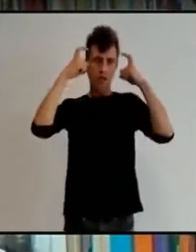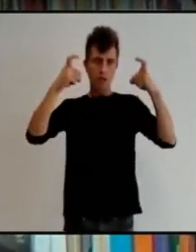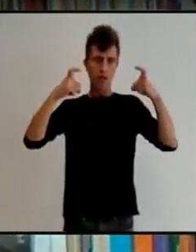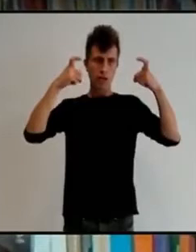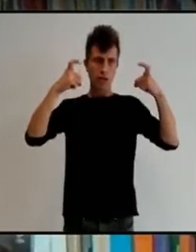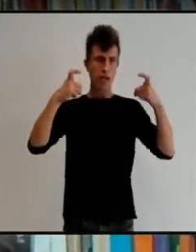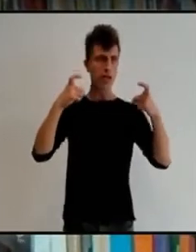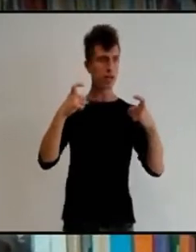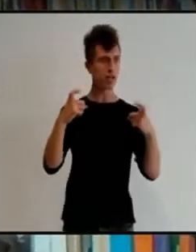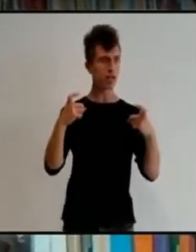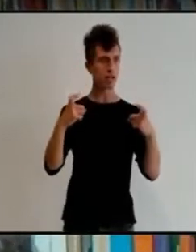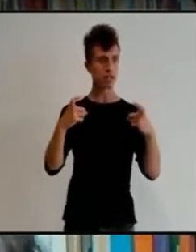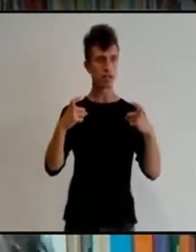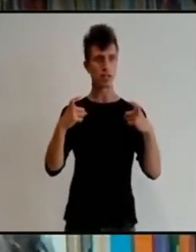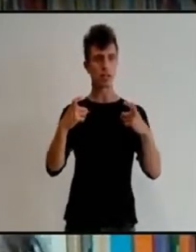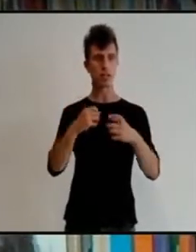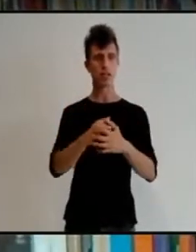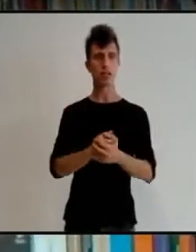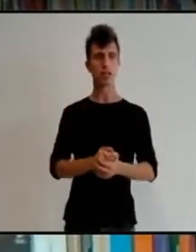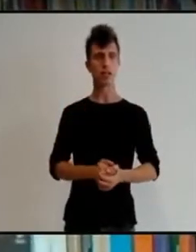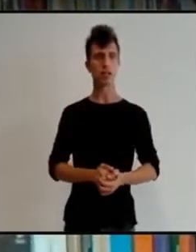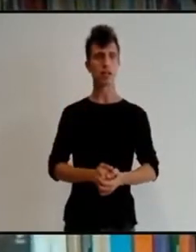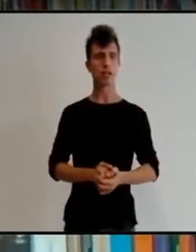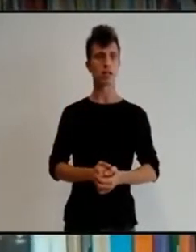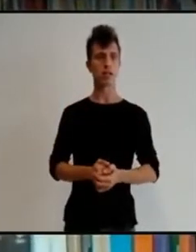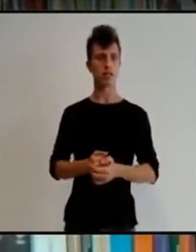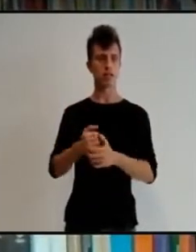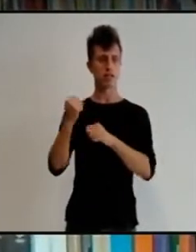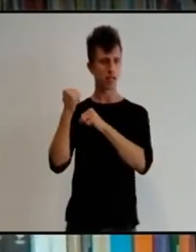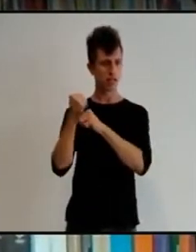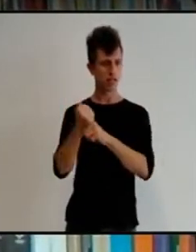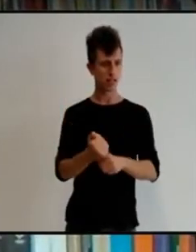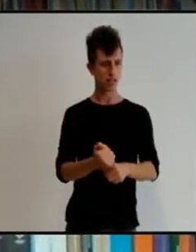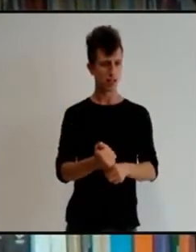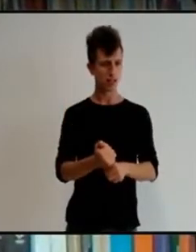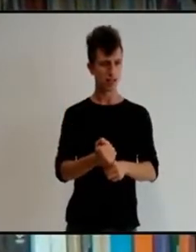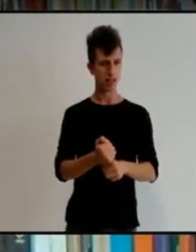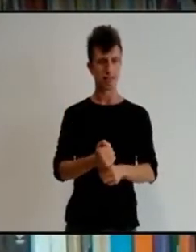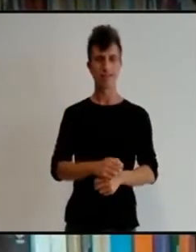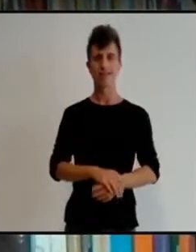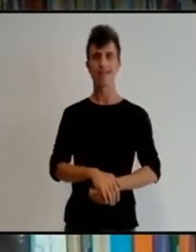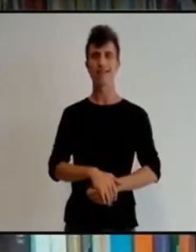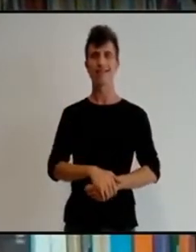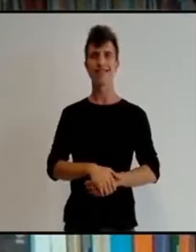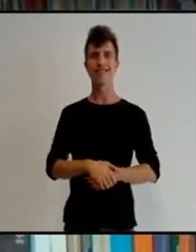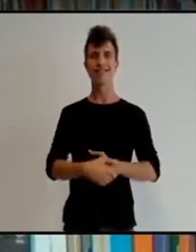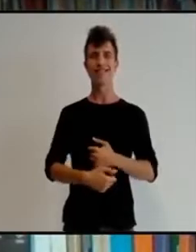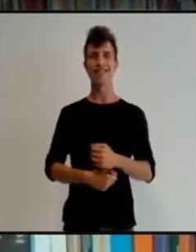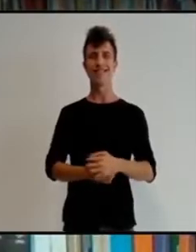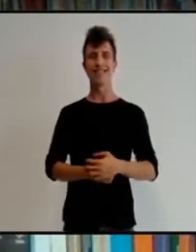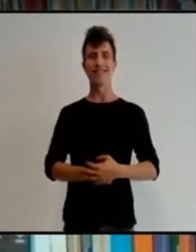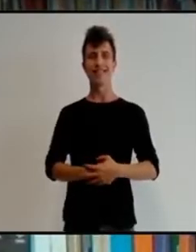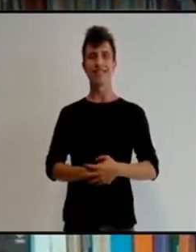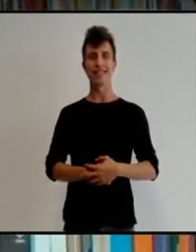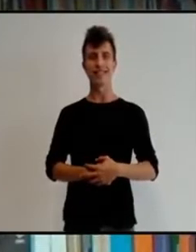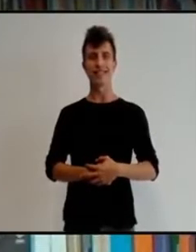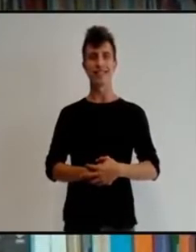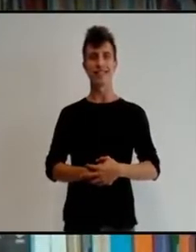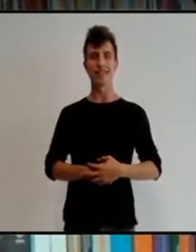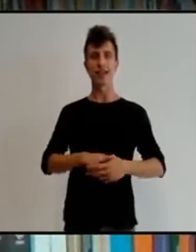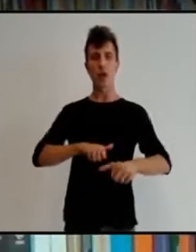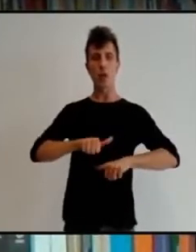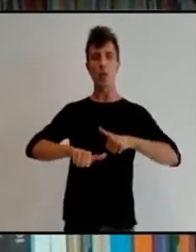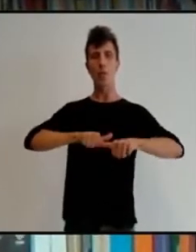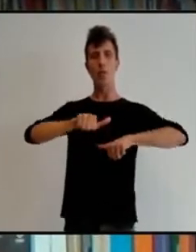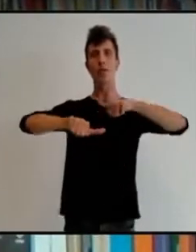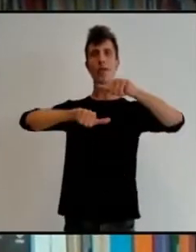grupo insurgente de las FARC. Ha sido un proceso largo, doloroso y que